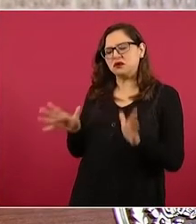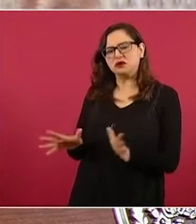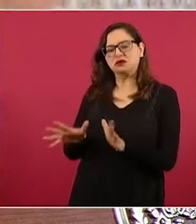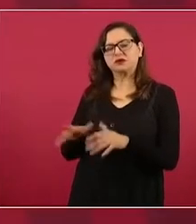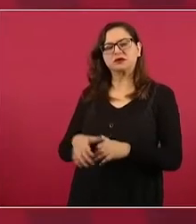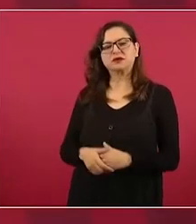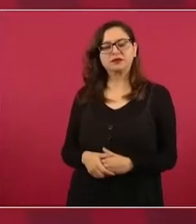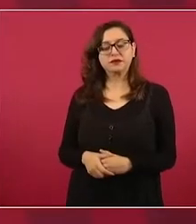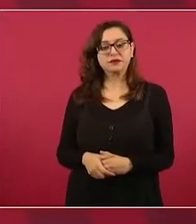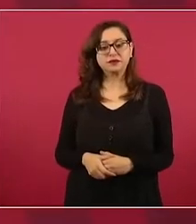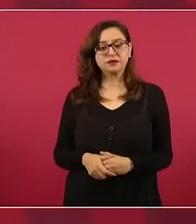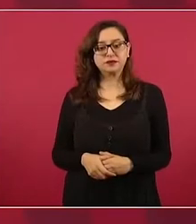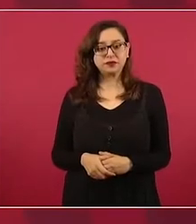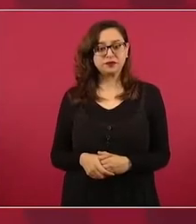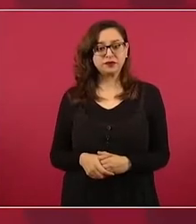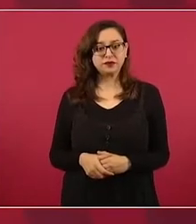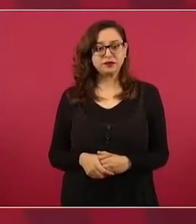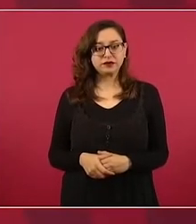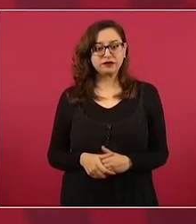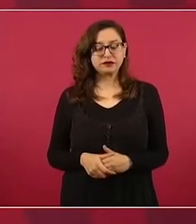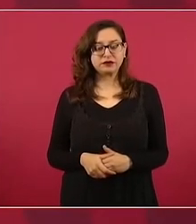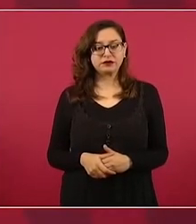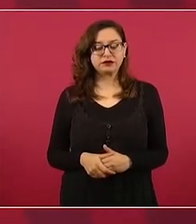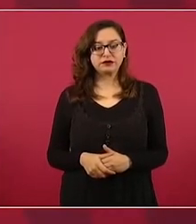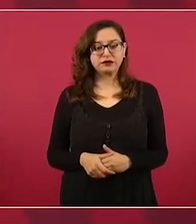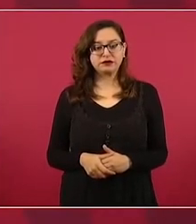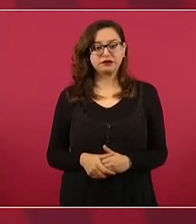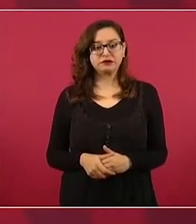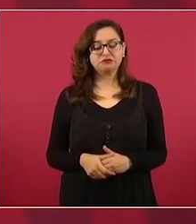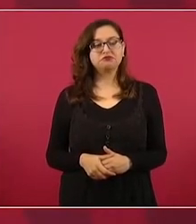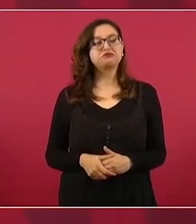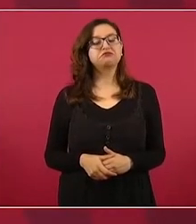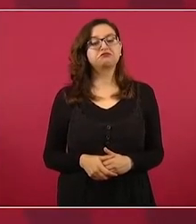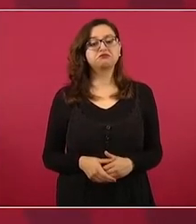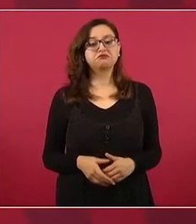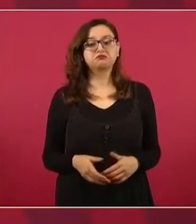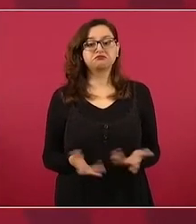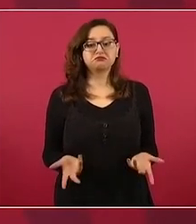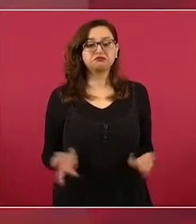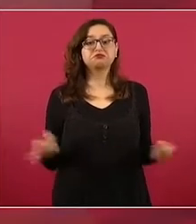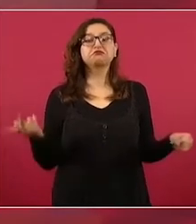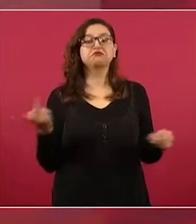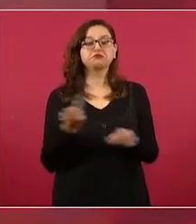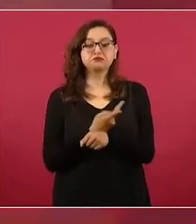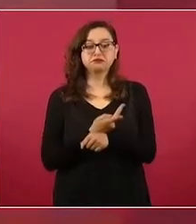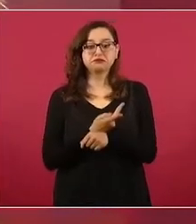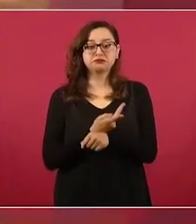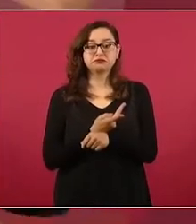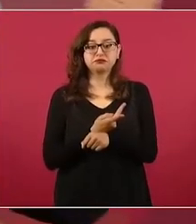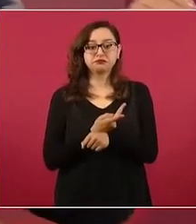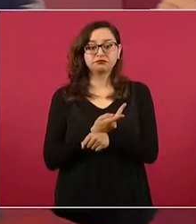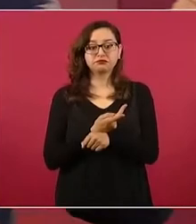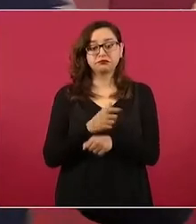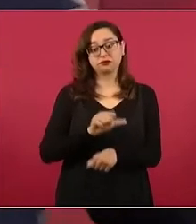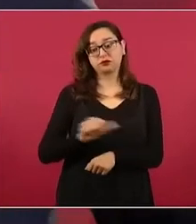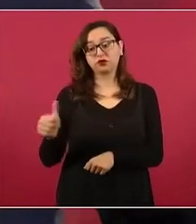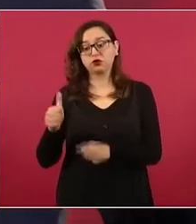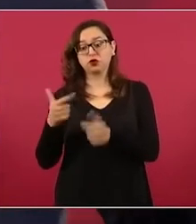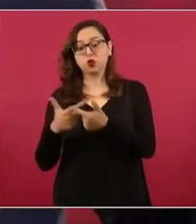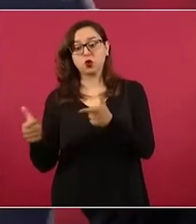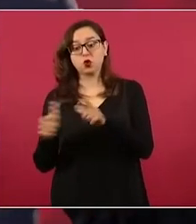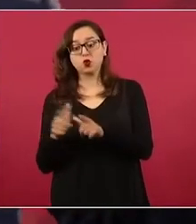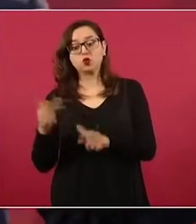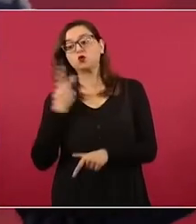Y con mucha responsabilidad los dirigentes del